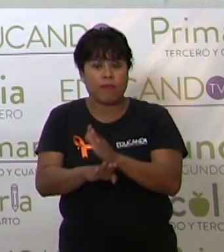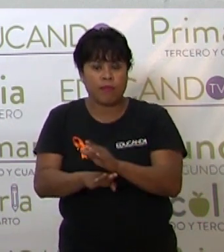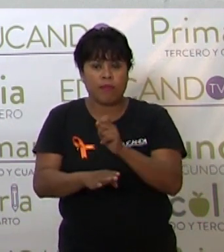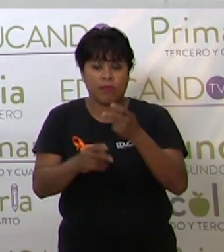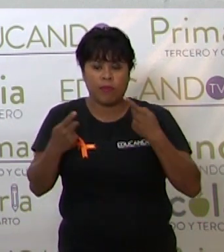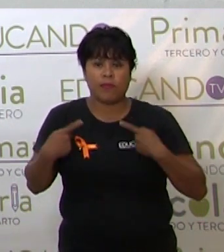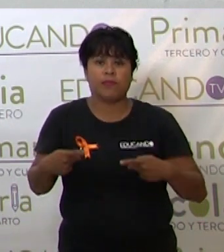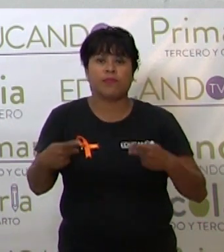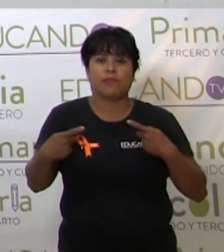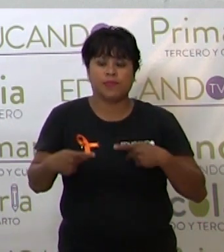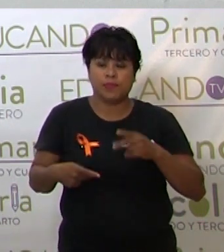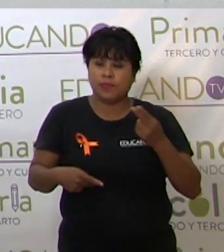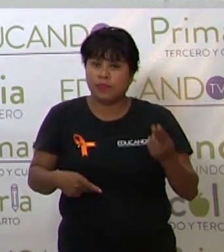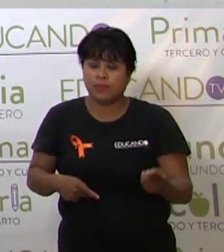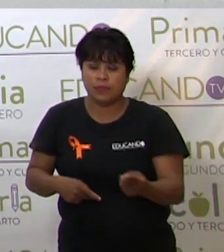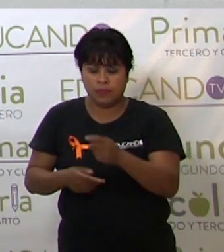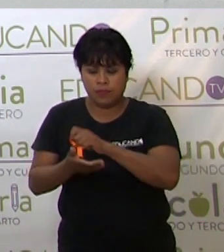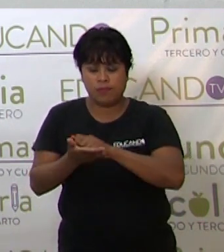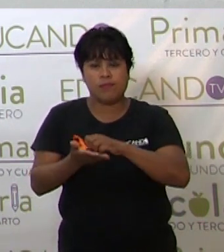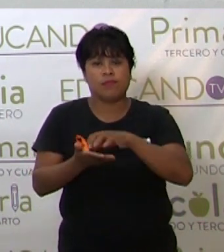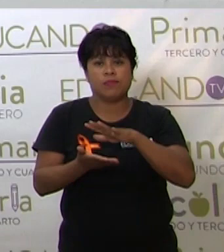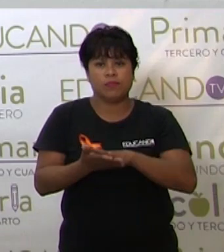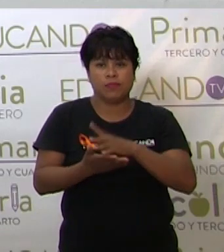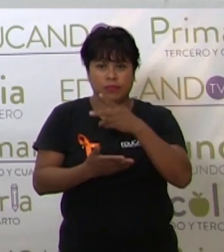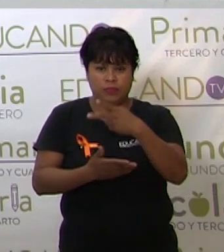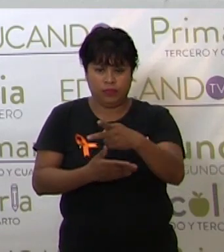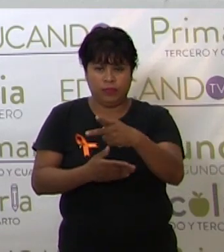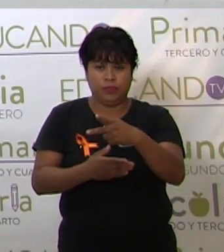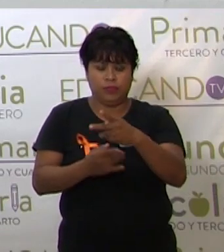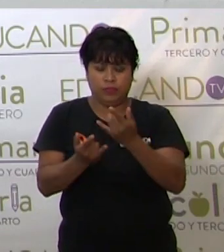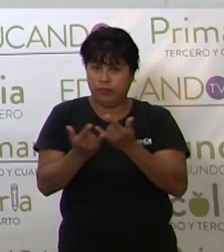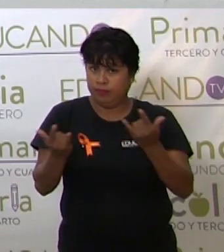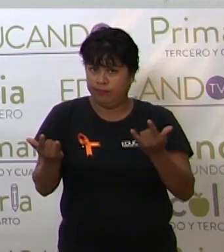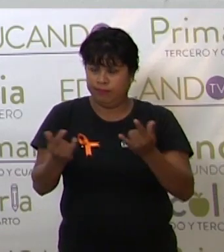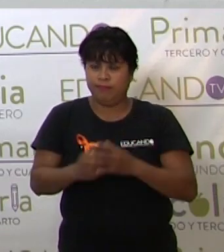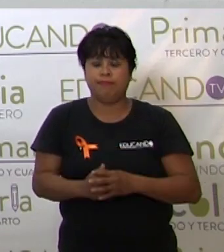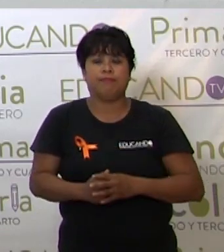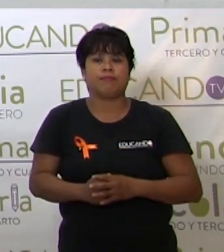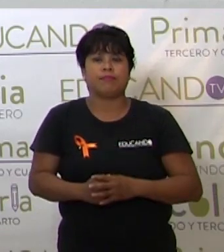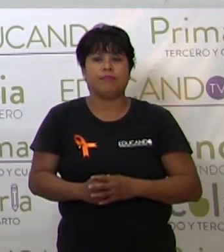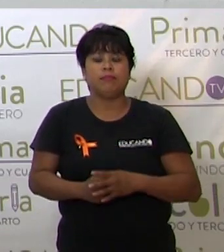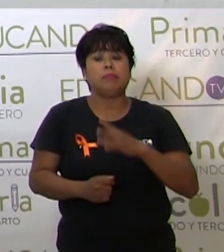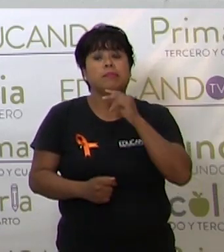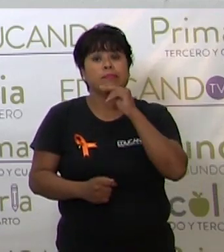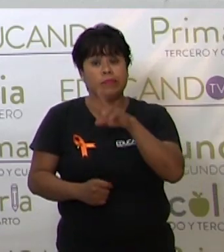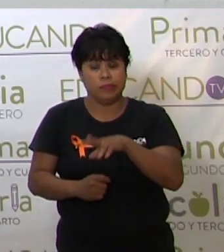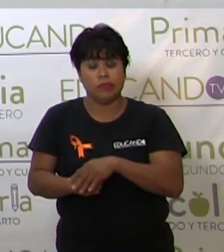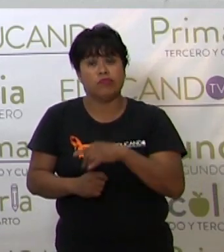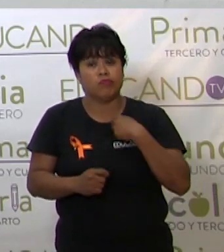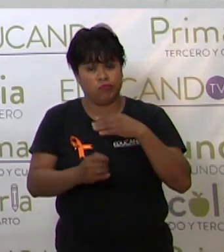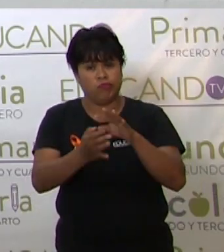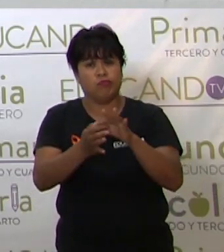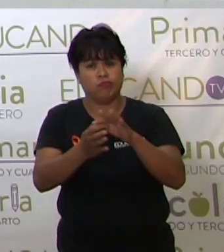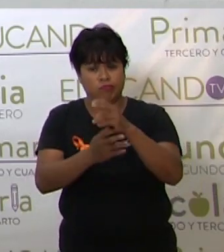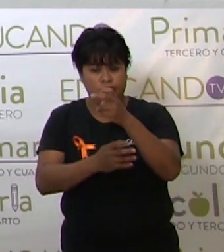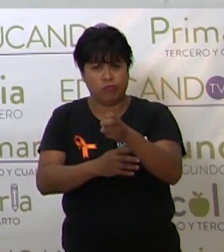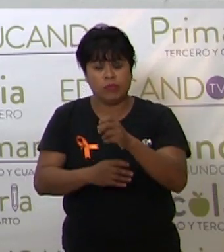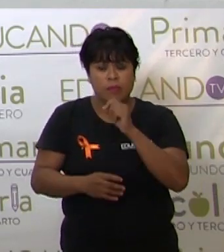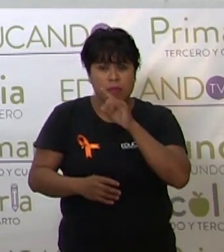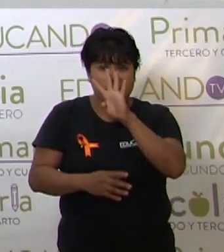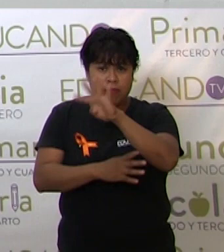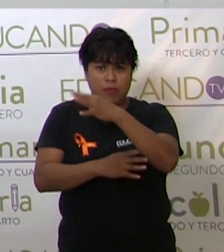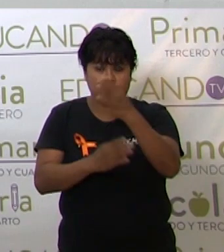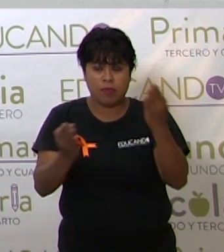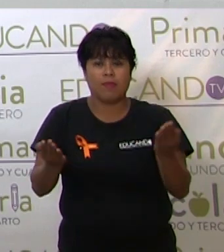personaje del que ustedes van a escribir su biografía. También les planteaba en esa misma tabla comparativa